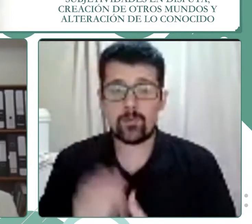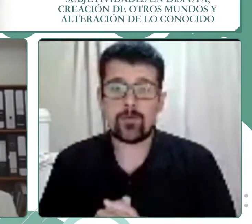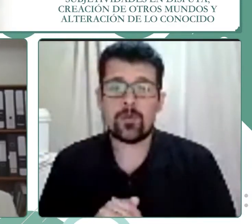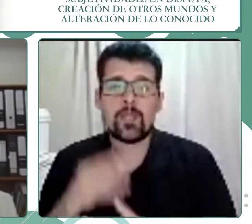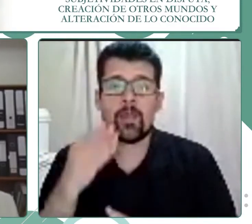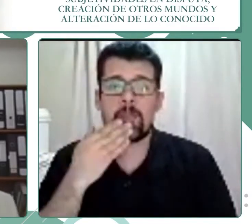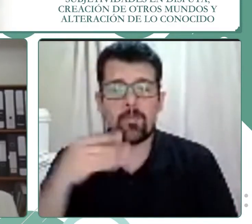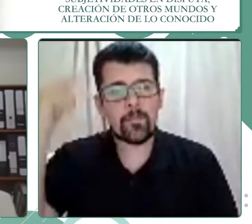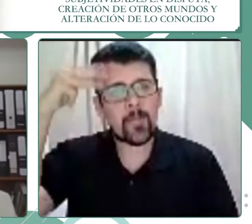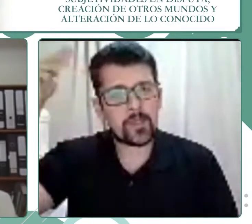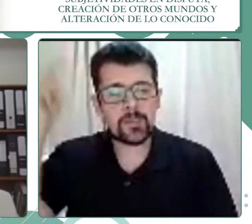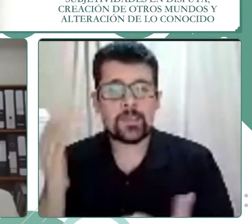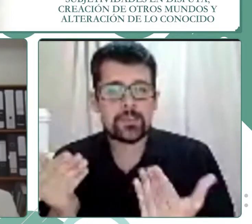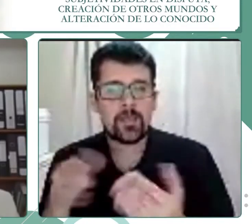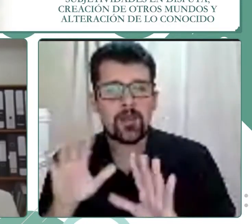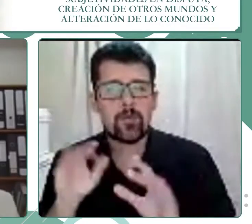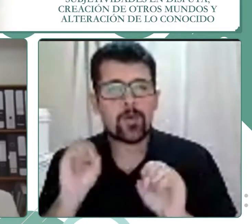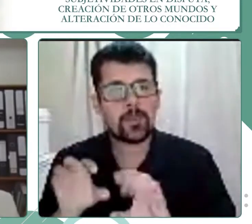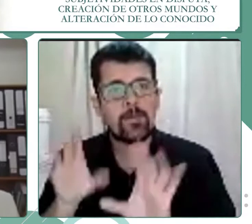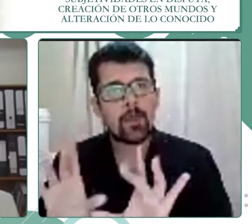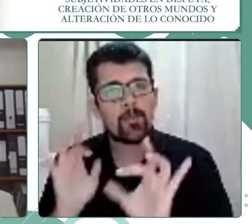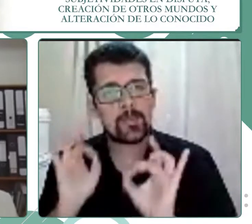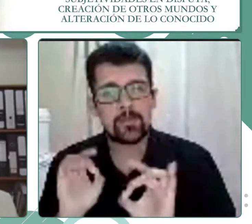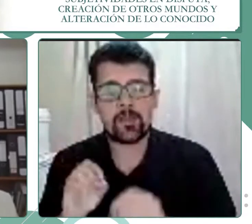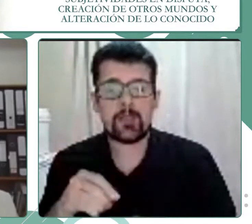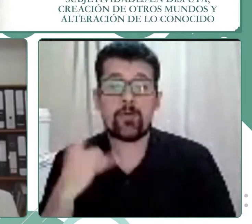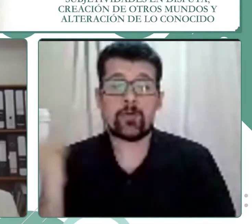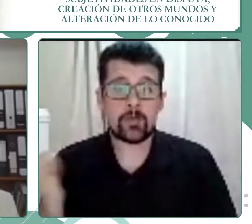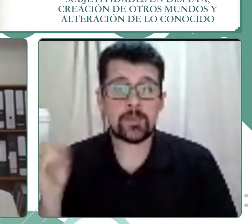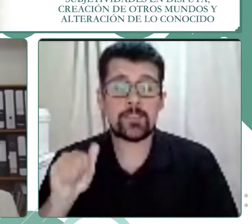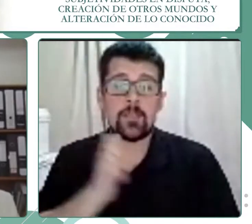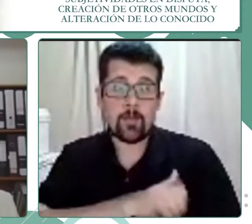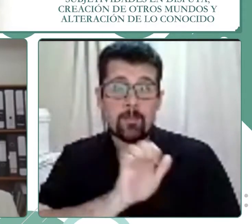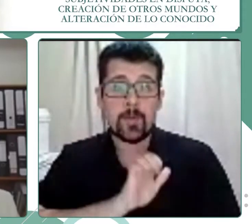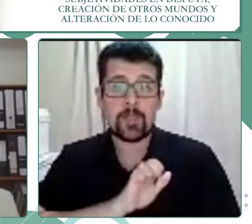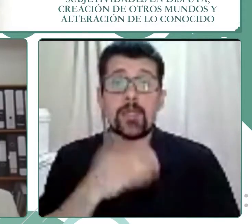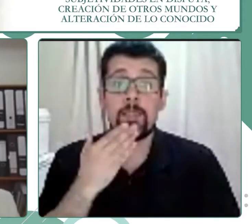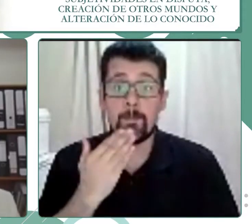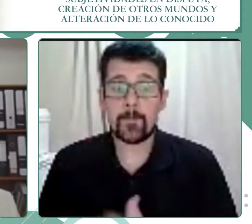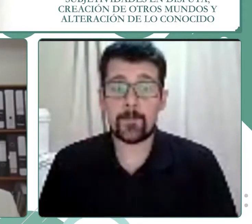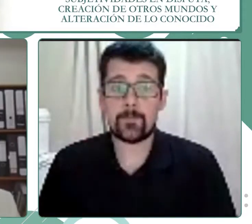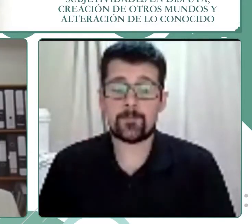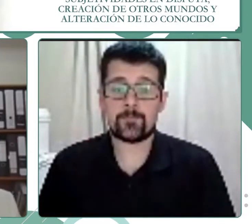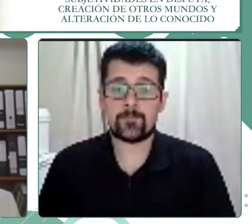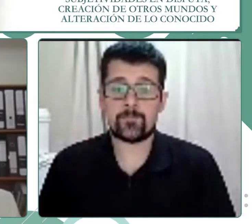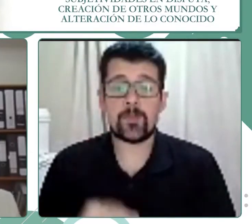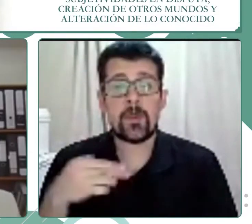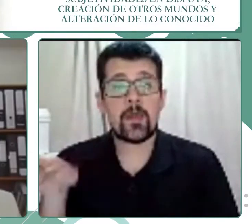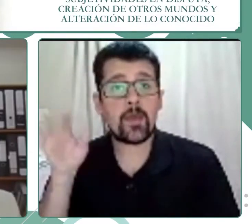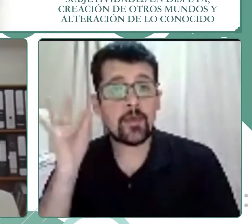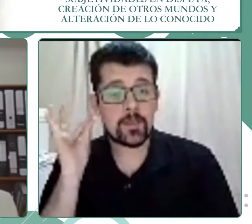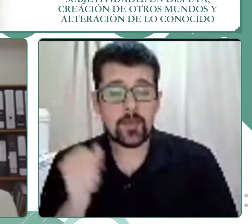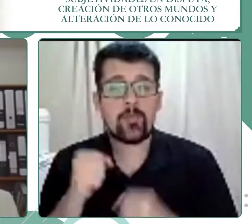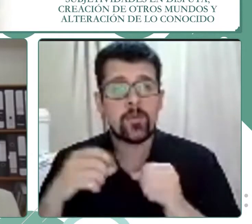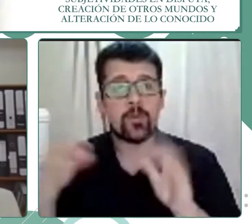y Necesidades Educativas Específicas de la Universidad de Valencia, España. También ella ha